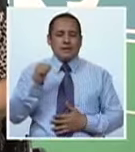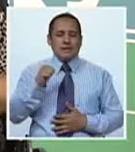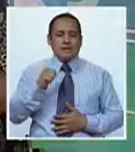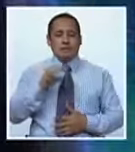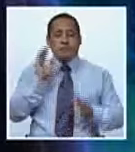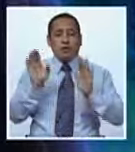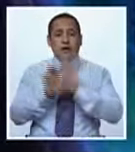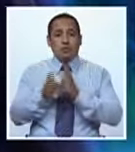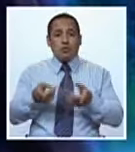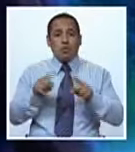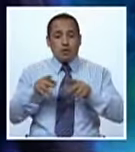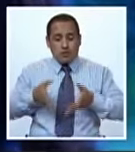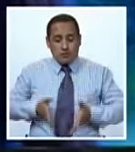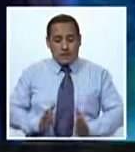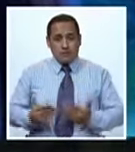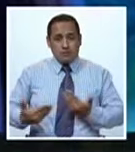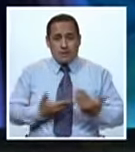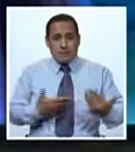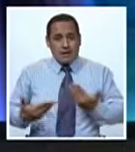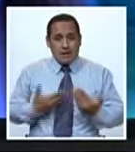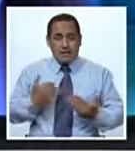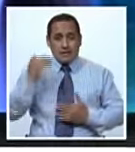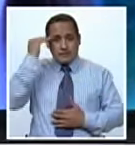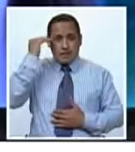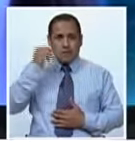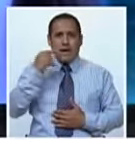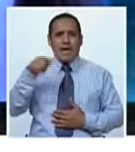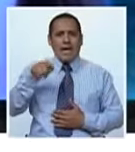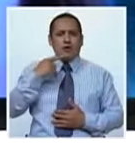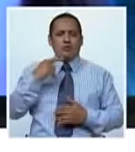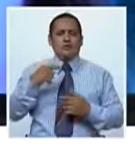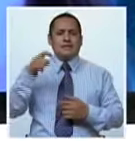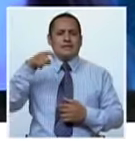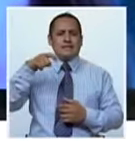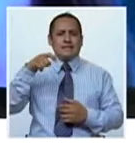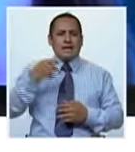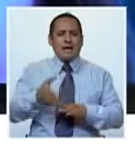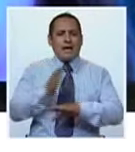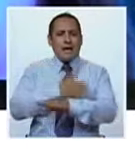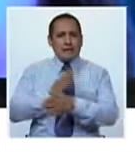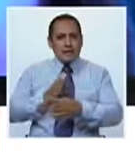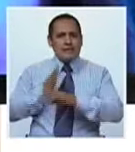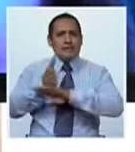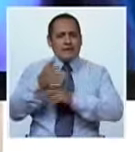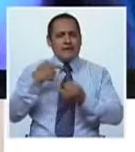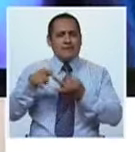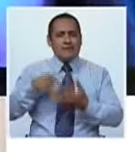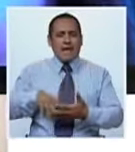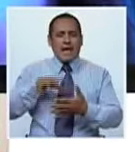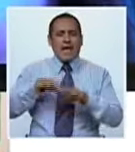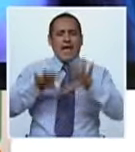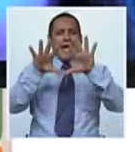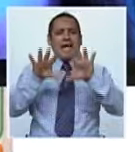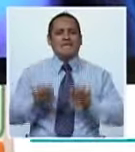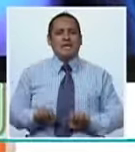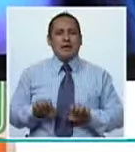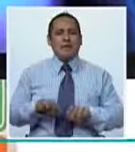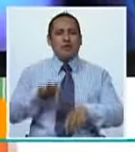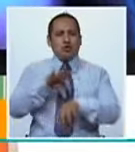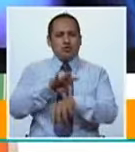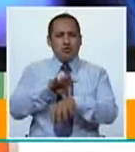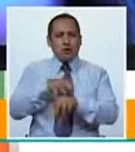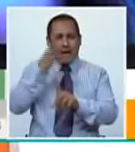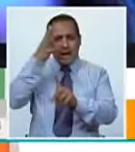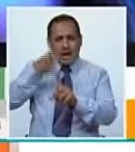Efectivamente. O sea, cuando nace un bebé con síndrome de Down, ellos van a tener que pasar una serie de evaluaciones, ¿no?